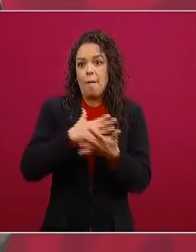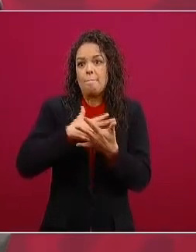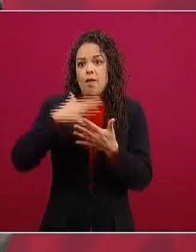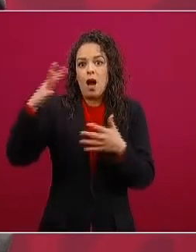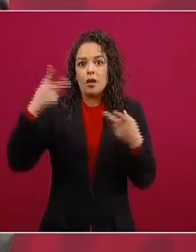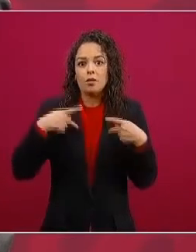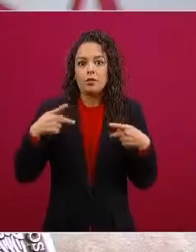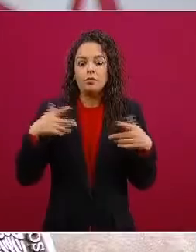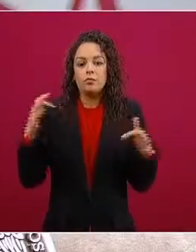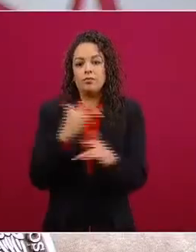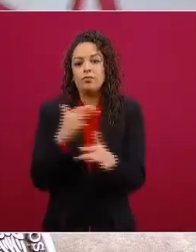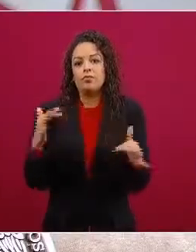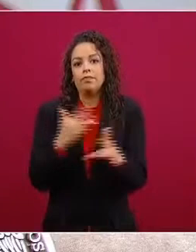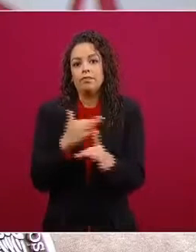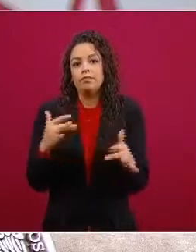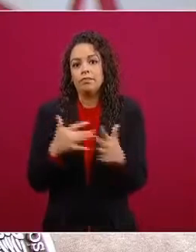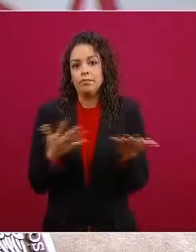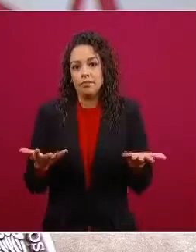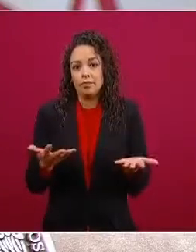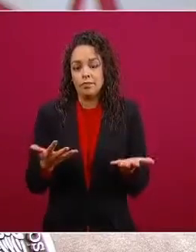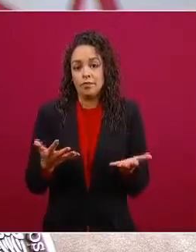pero no es general